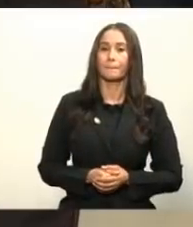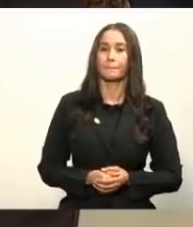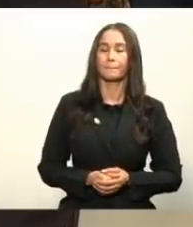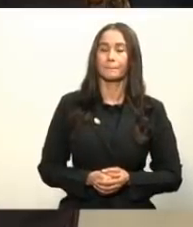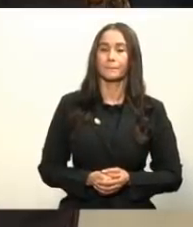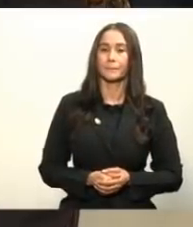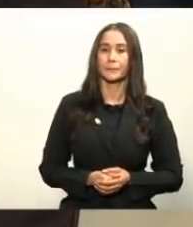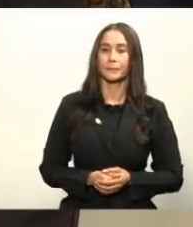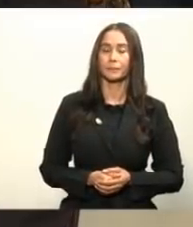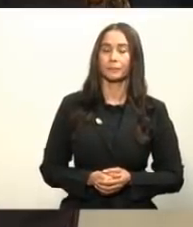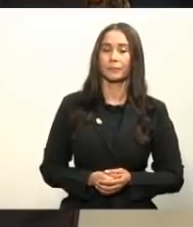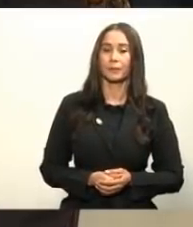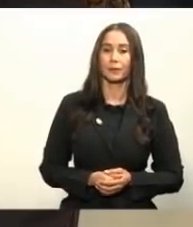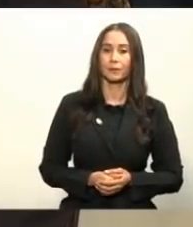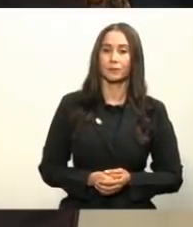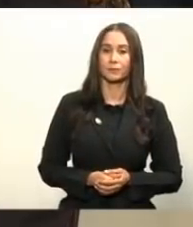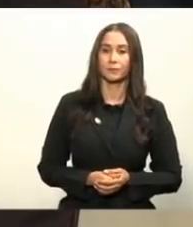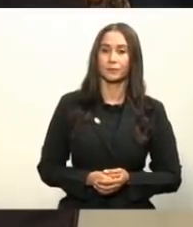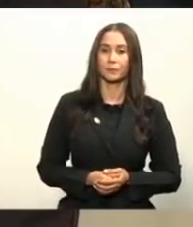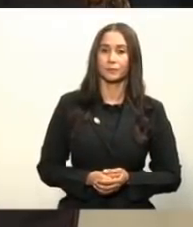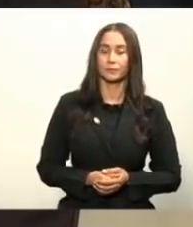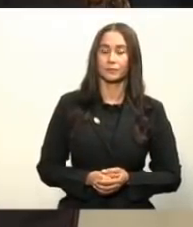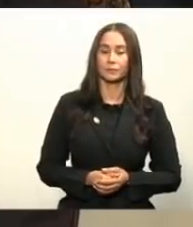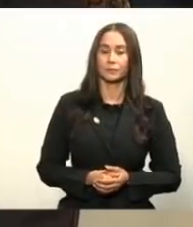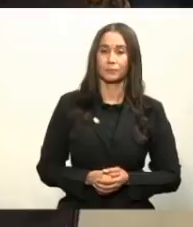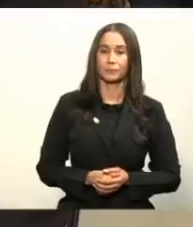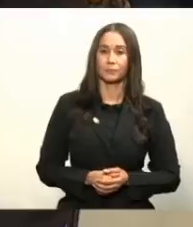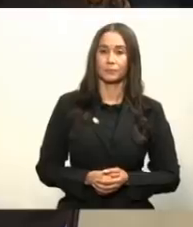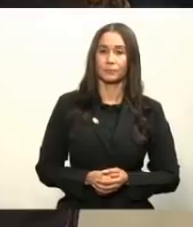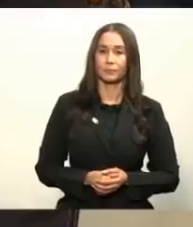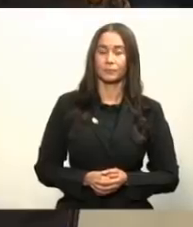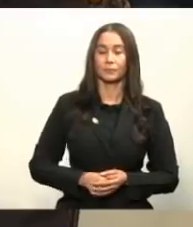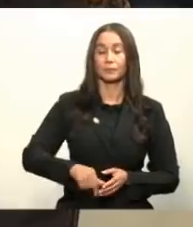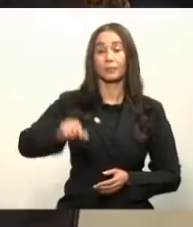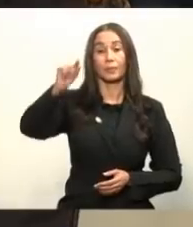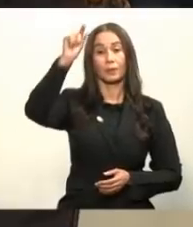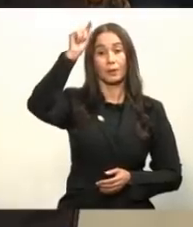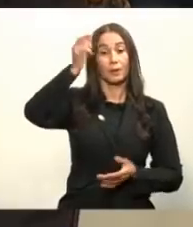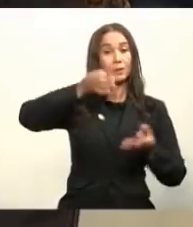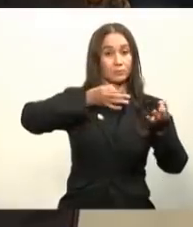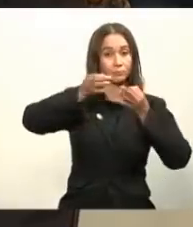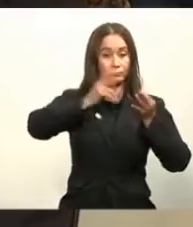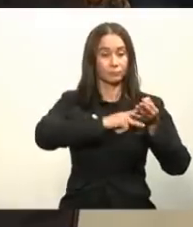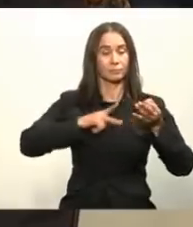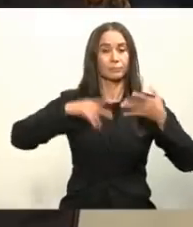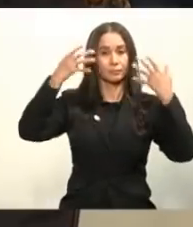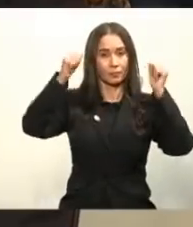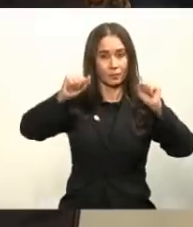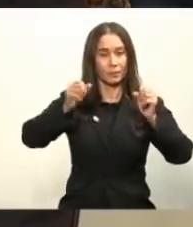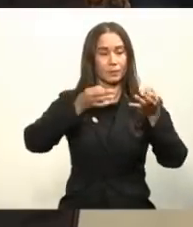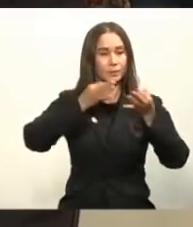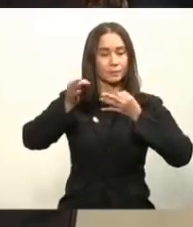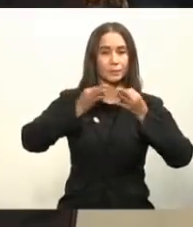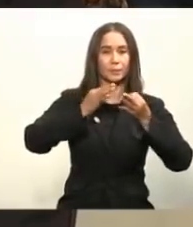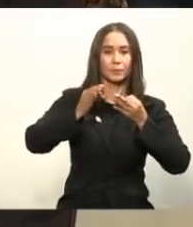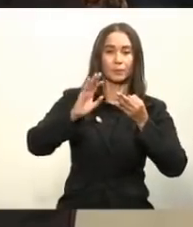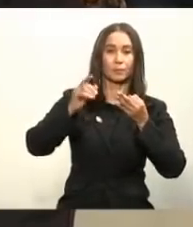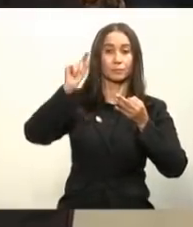el gobierno dominicano lo expresó la vicepresidenta como fue el proceso desde que llegamos empezamos a hacer